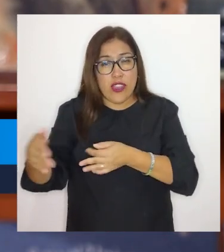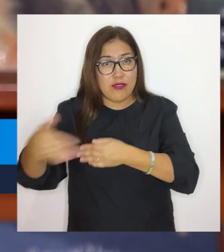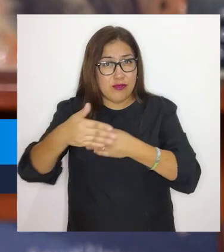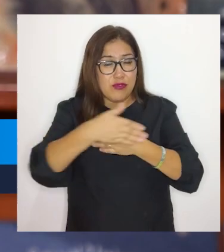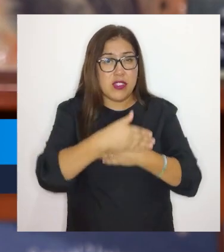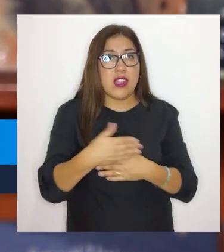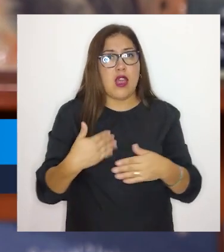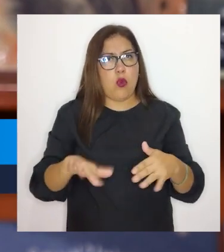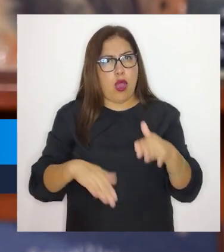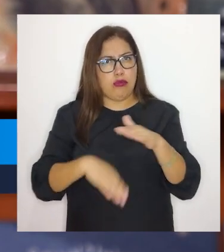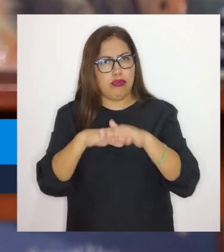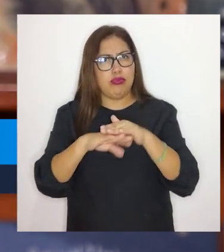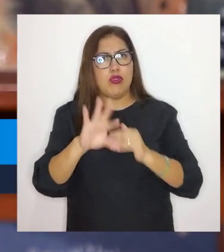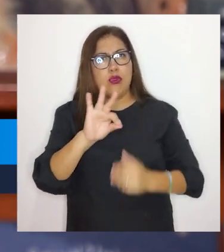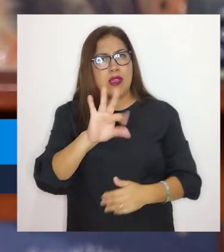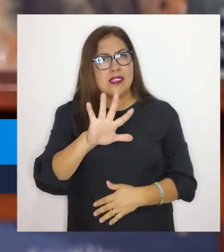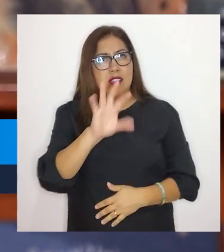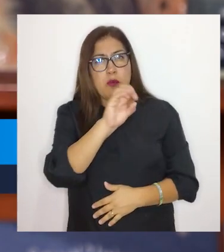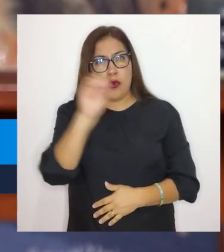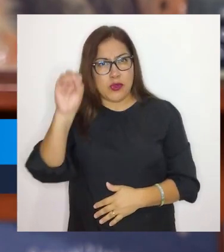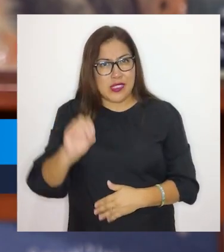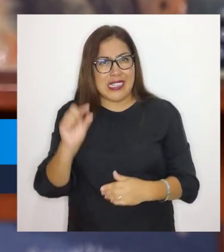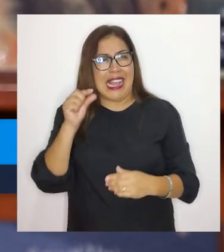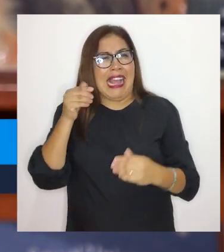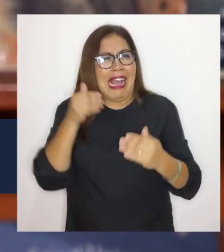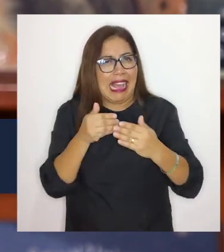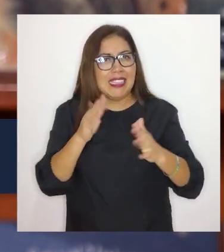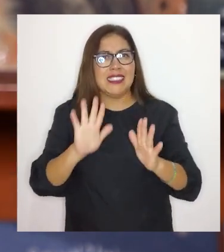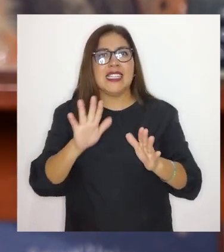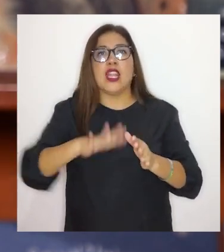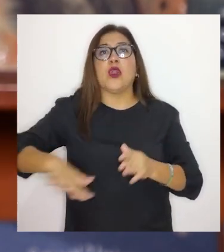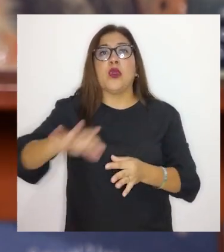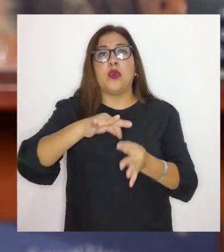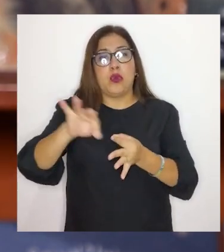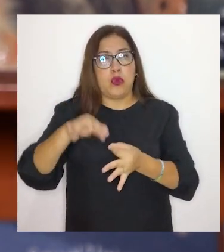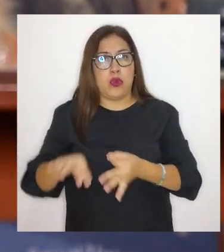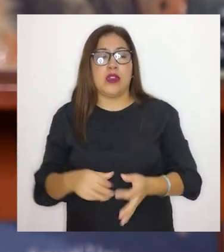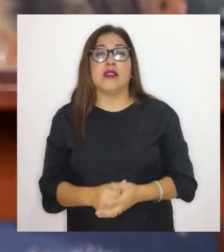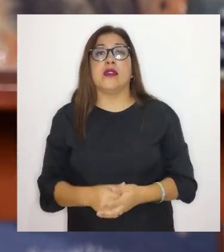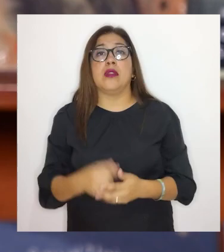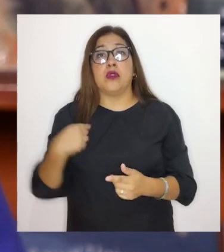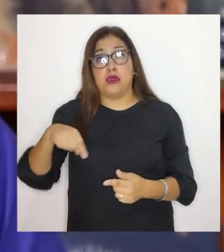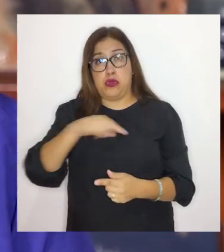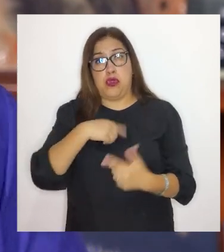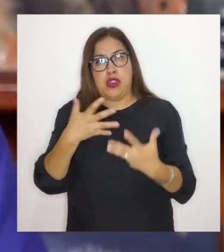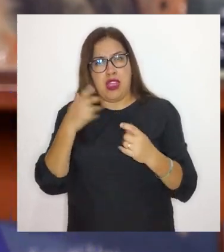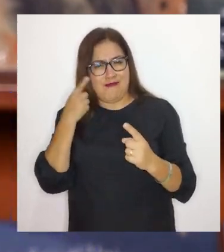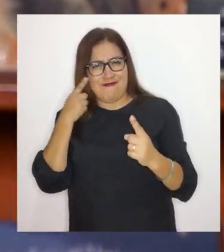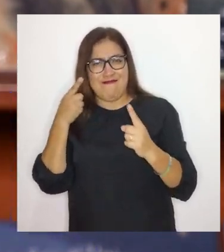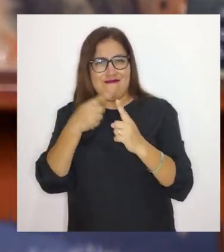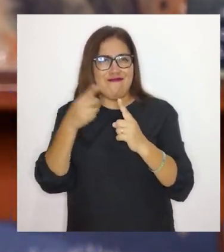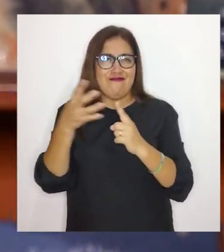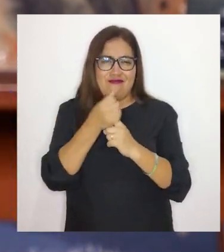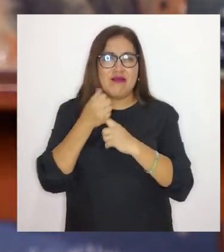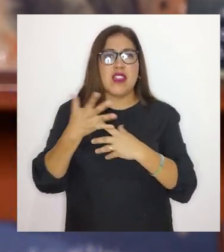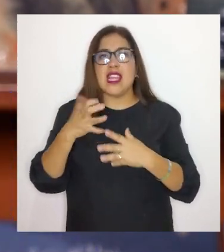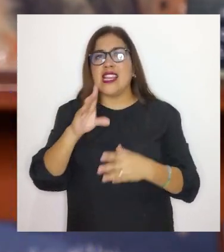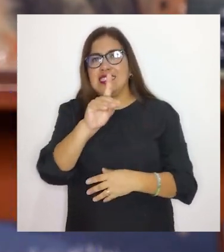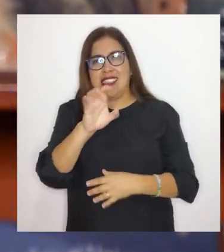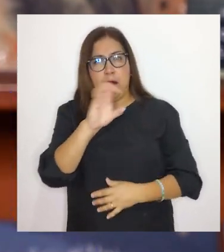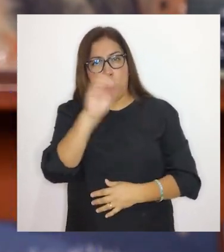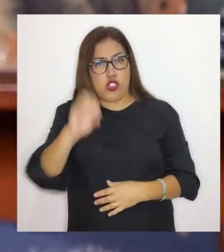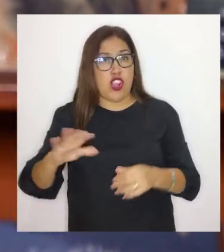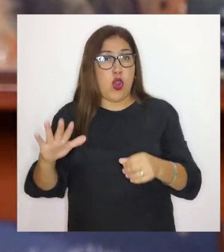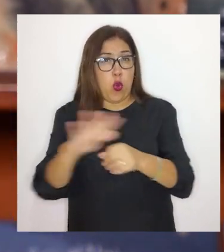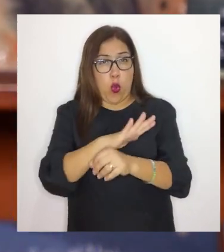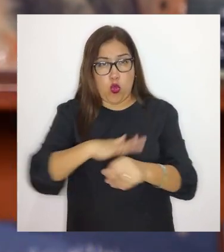y llegamos al 95% de distritos. Y de hecho, este año, nuestro reto es el llegar, tener una cobertura geográfica del